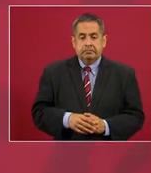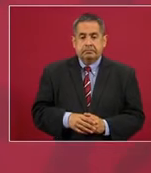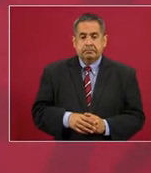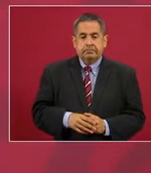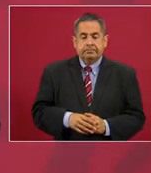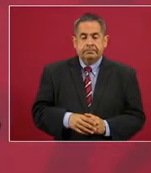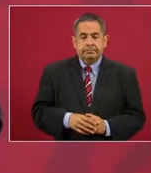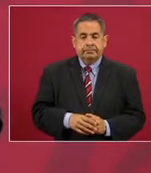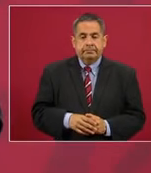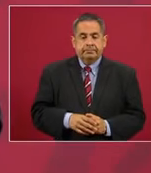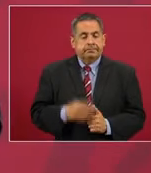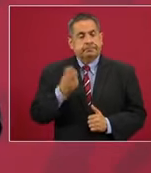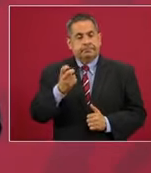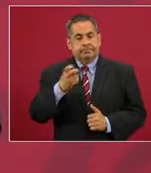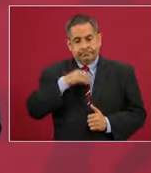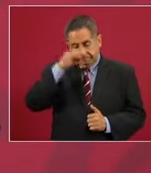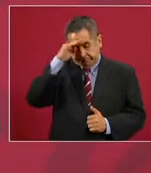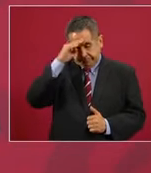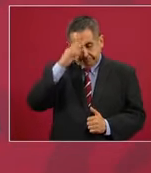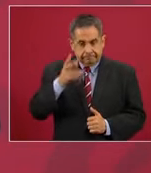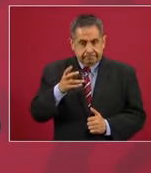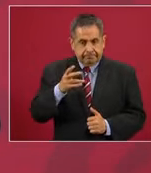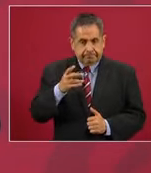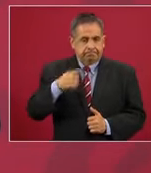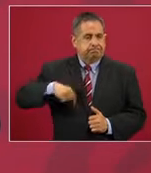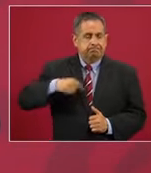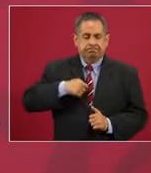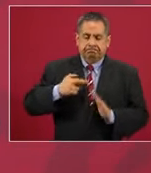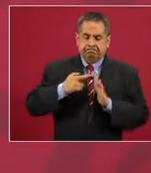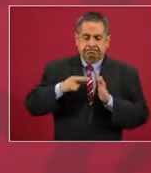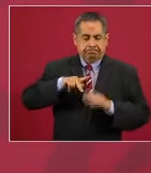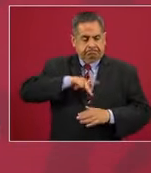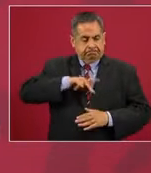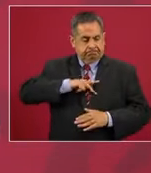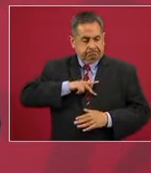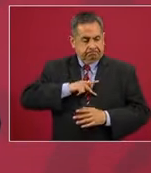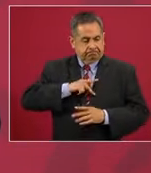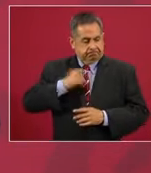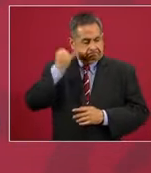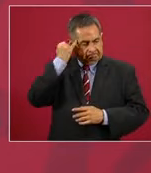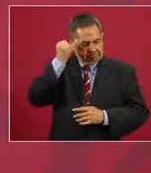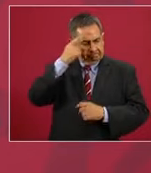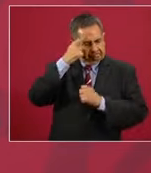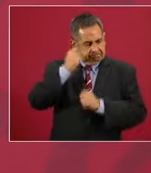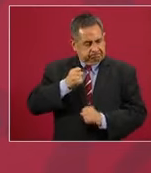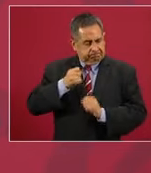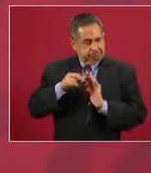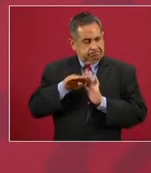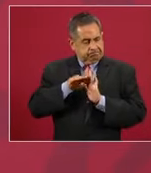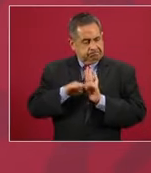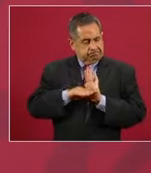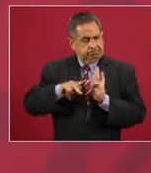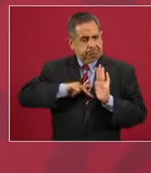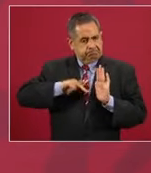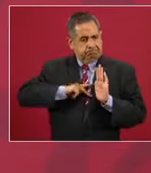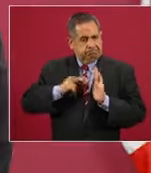Entonces, tenemos principios, tenemos ideales y ojalá